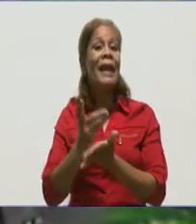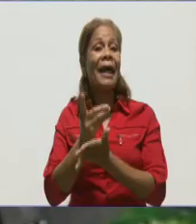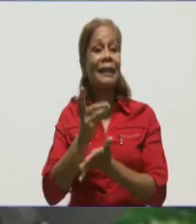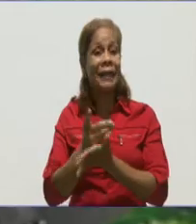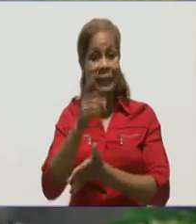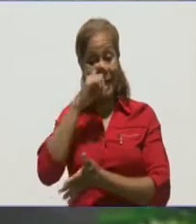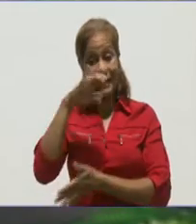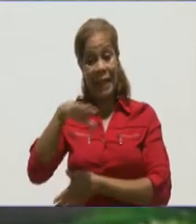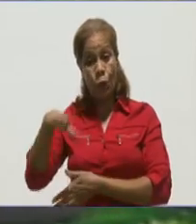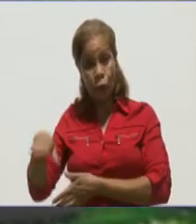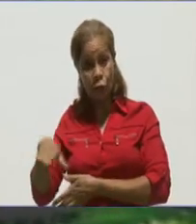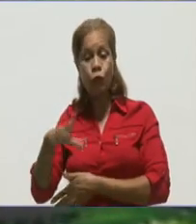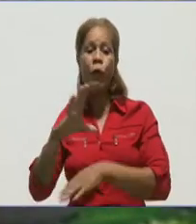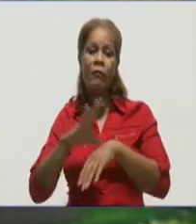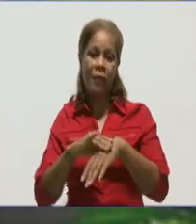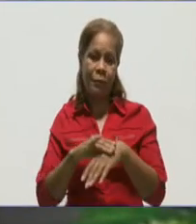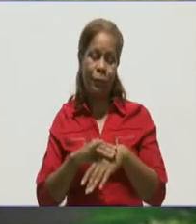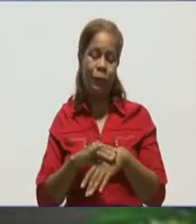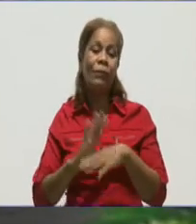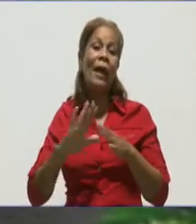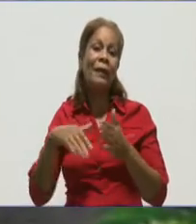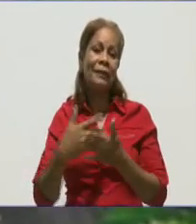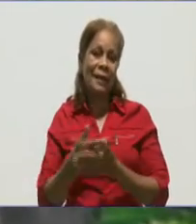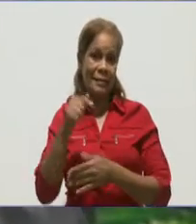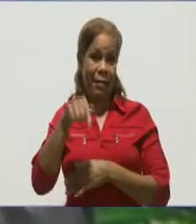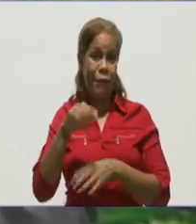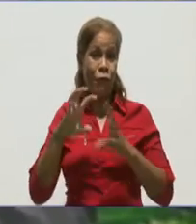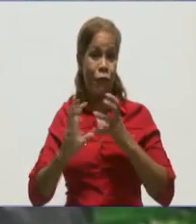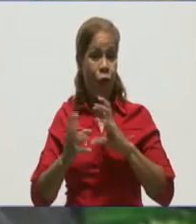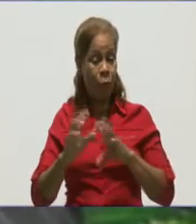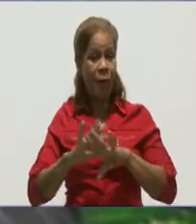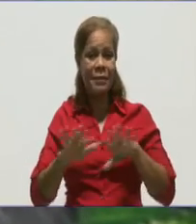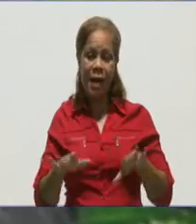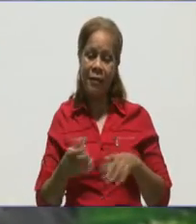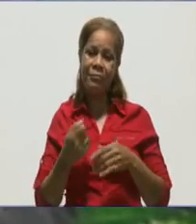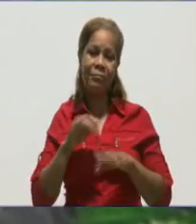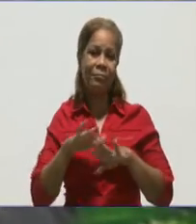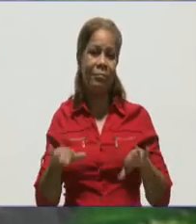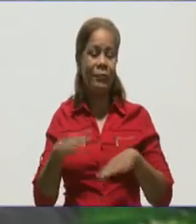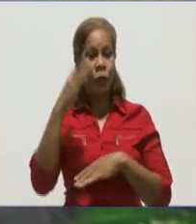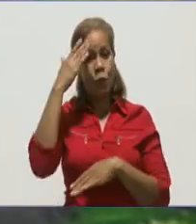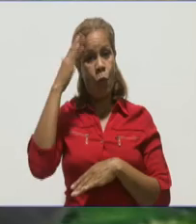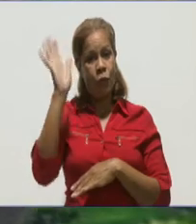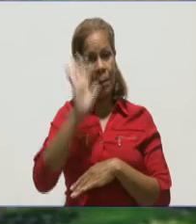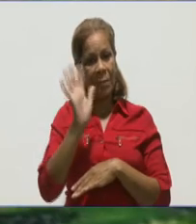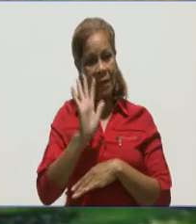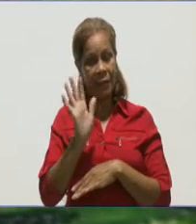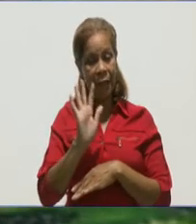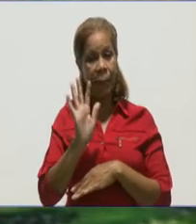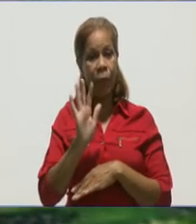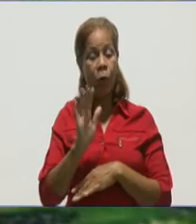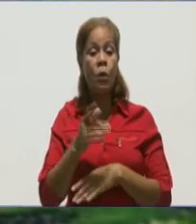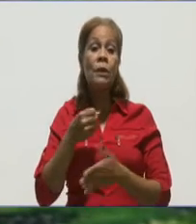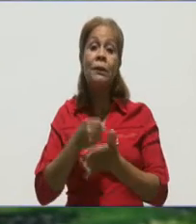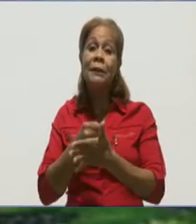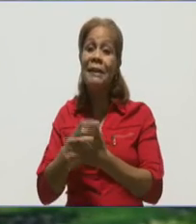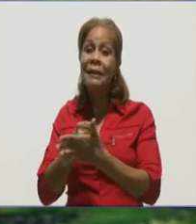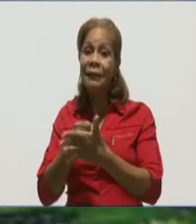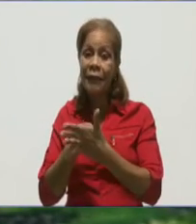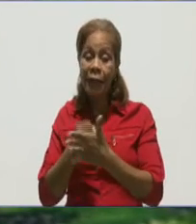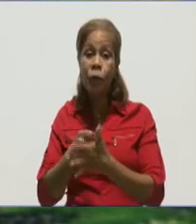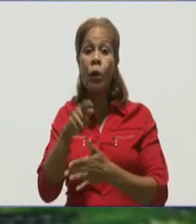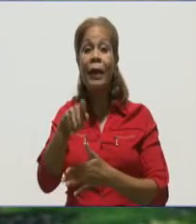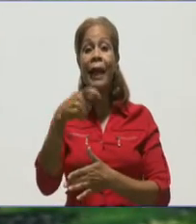enfermos de esta manera estamos llegando a este panel informativo como siempre me despido exhortándole a que